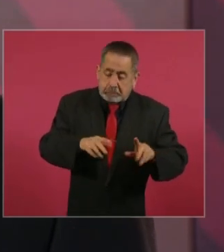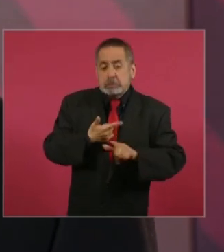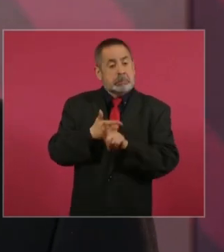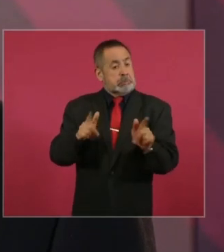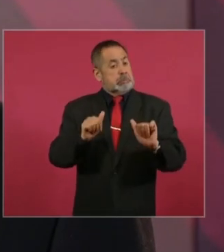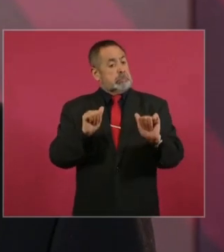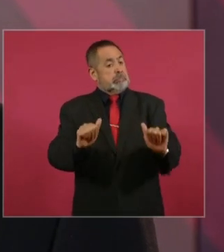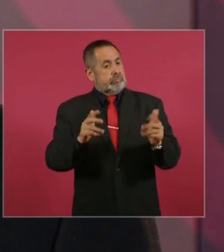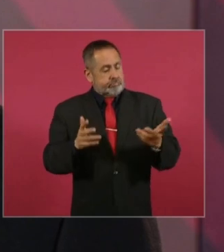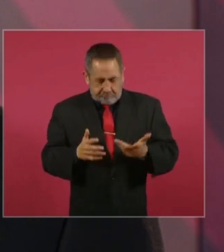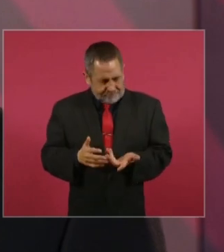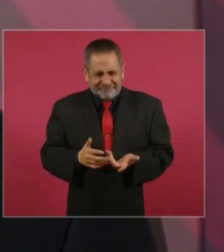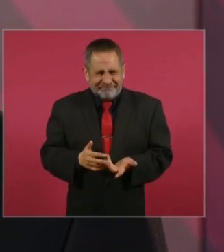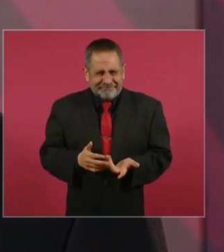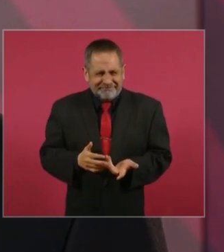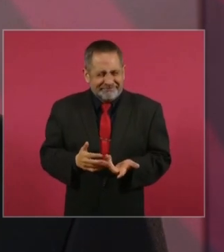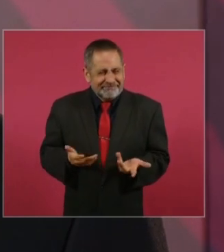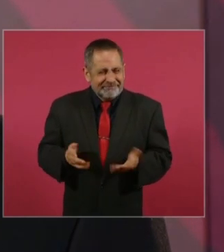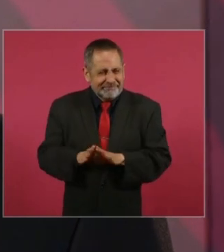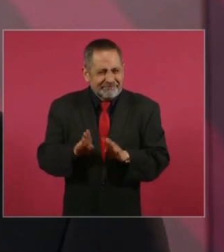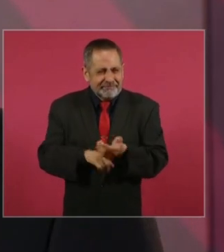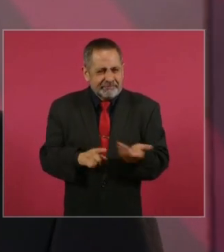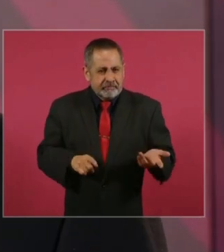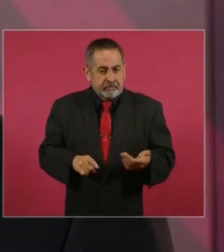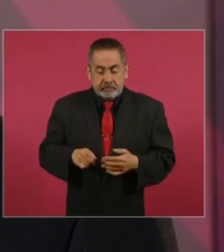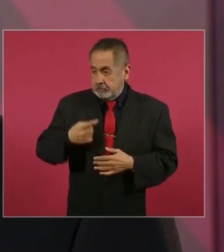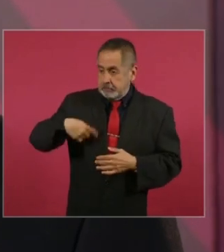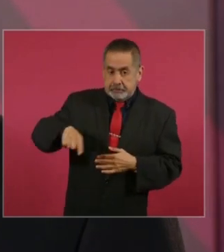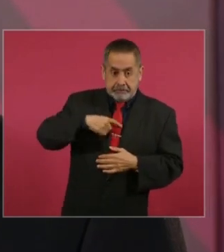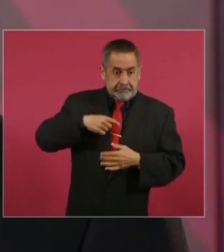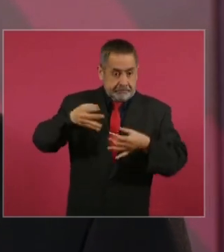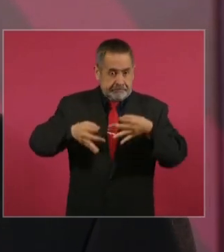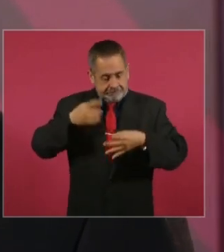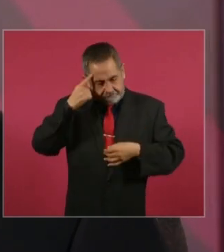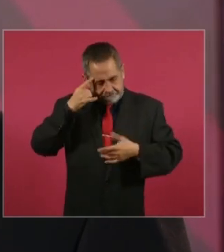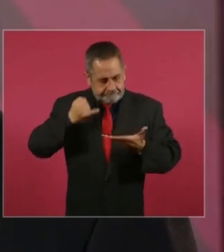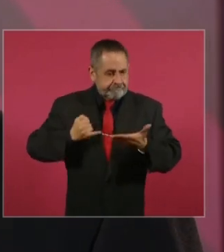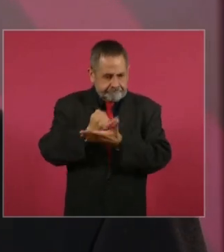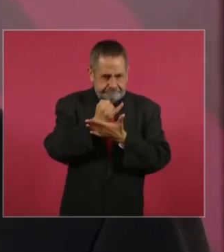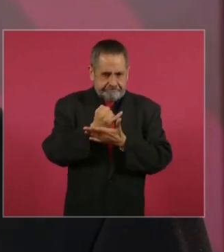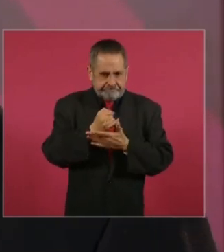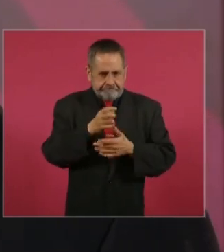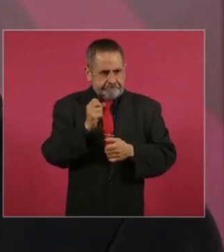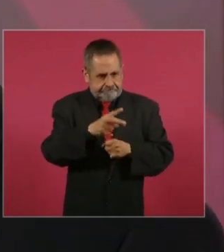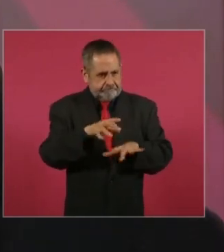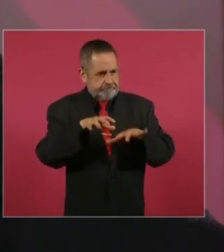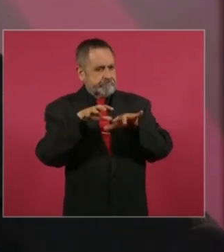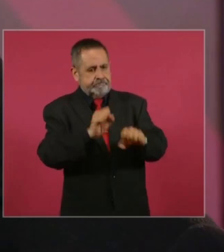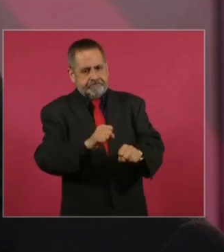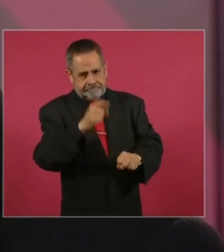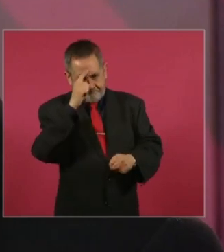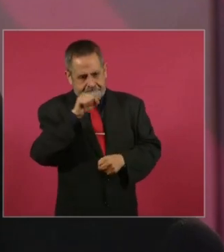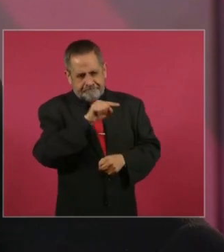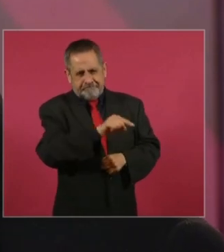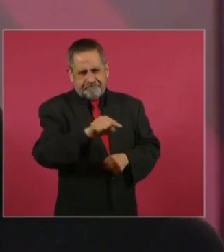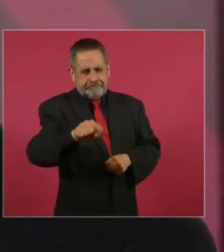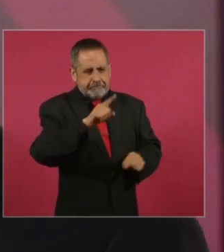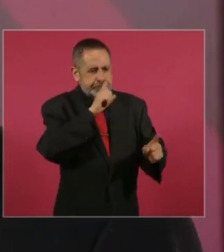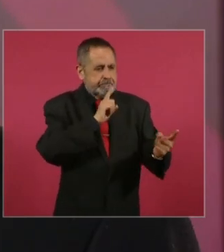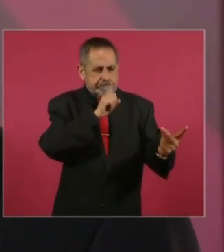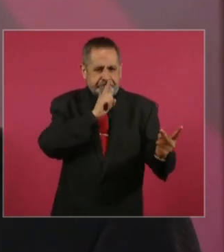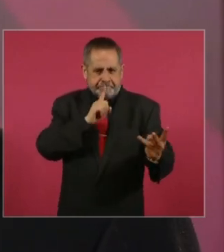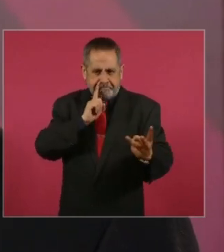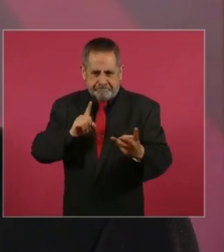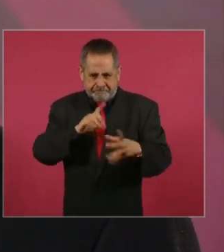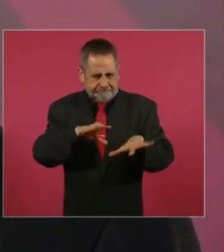que se actúe en contra de los que mintieron